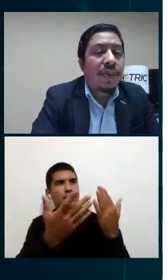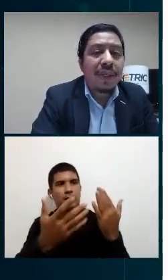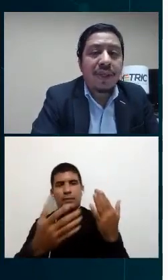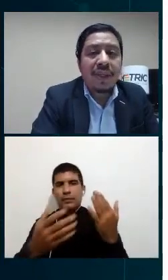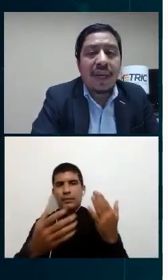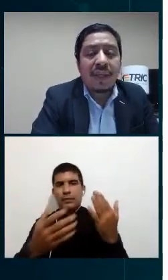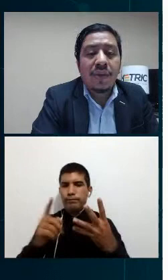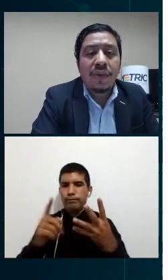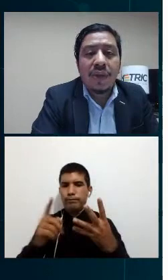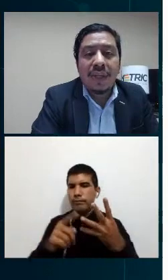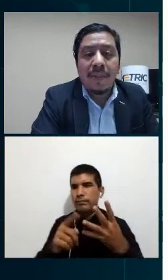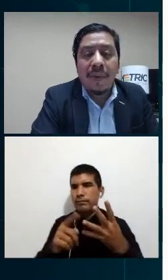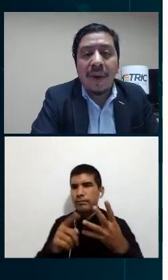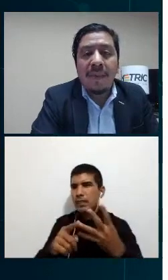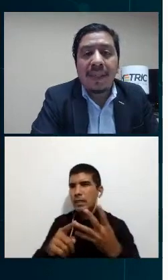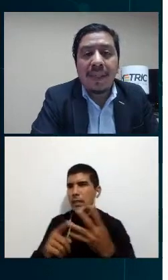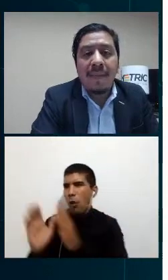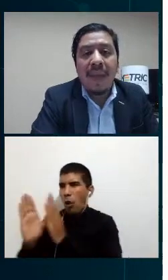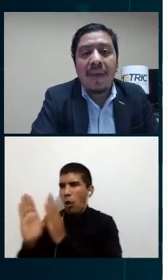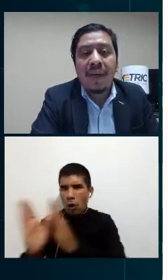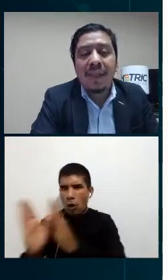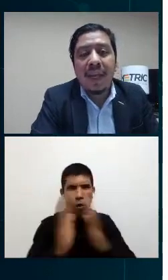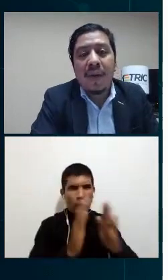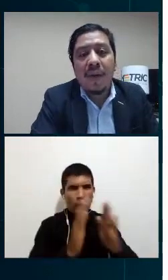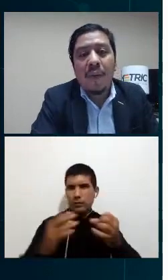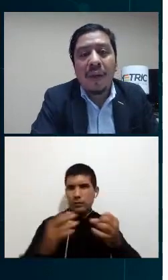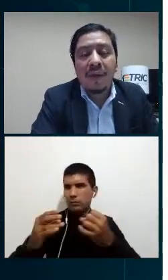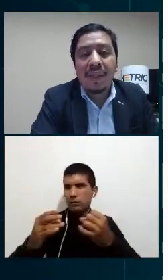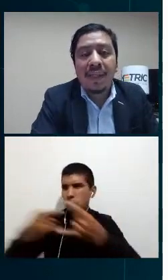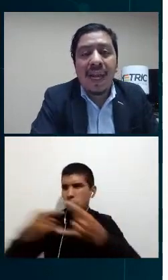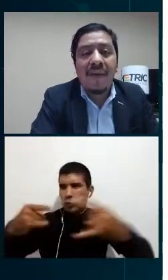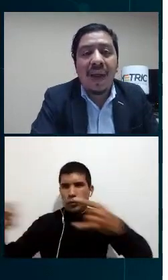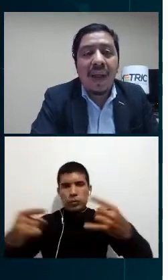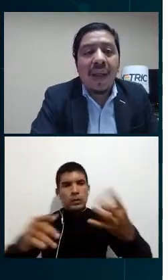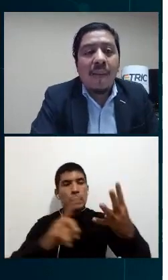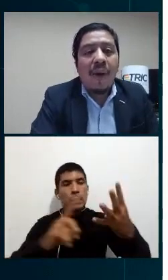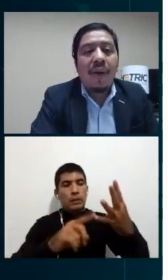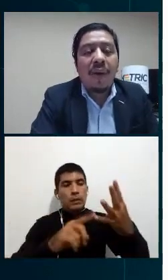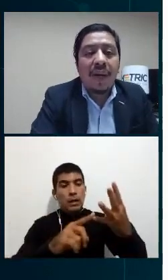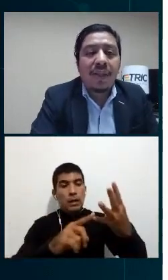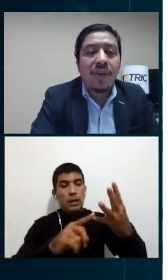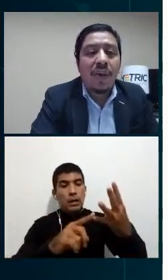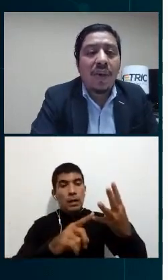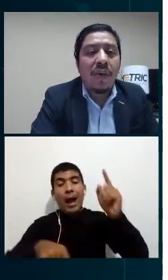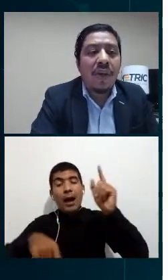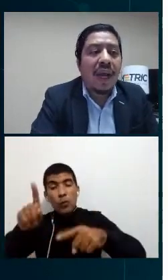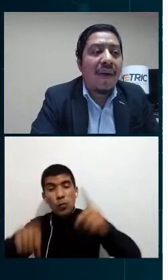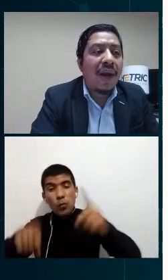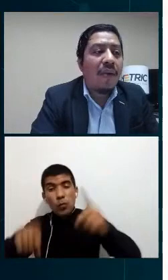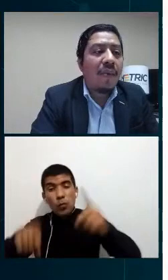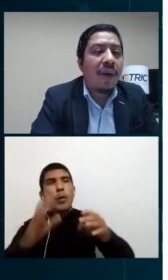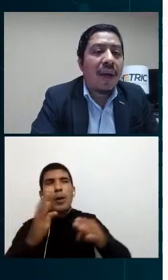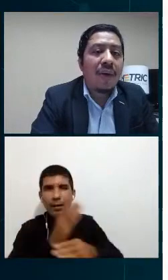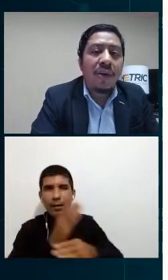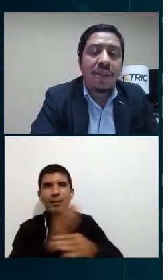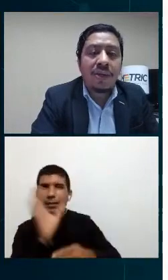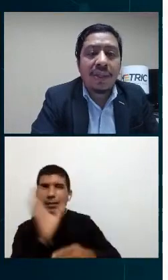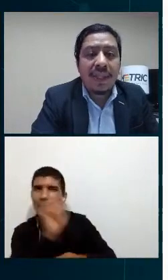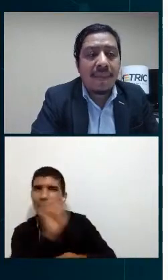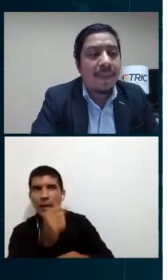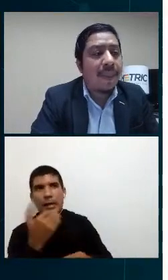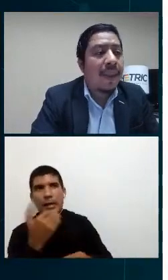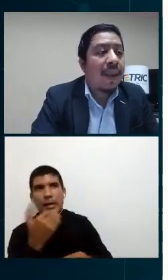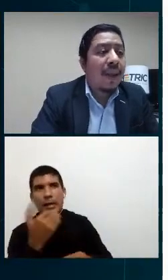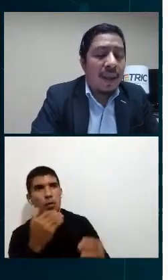los procesos de resoluciones de problemas de medidores que cuando se instalaban por alguna razón no llegaban a comunicar con